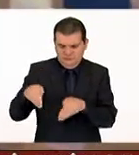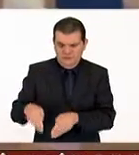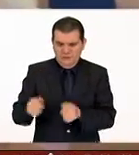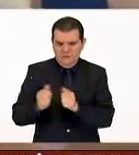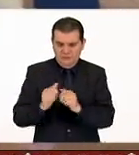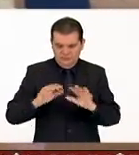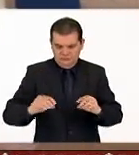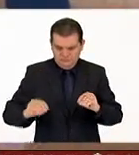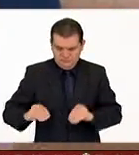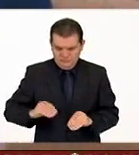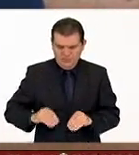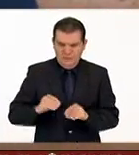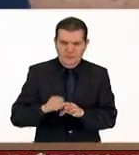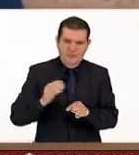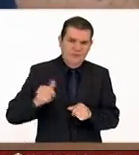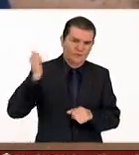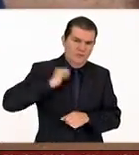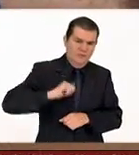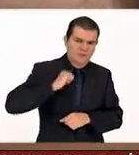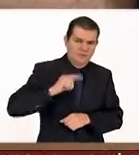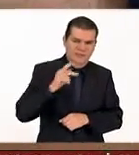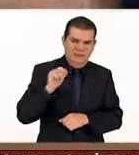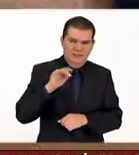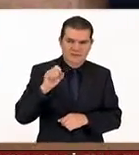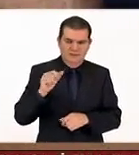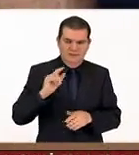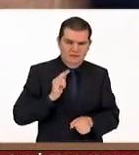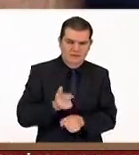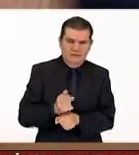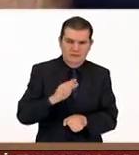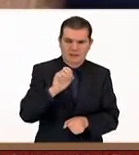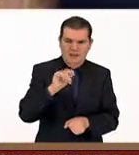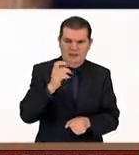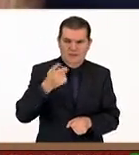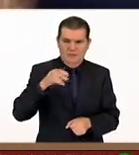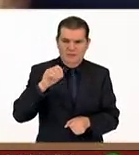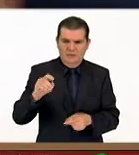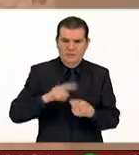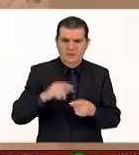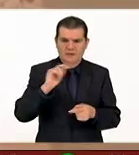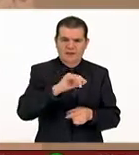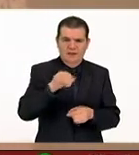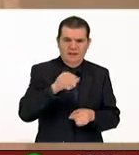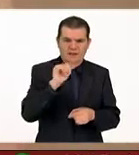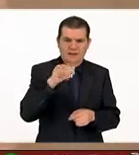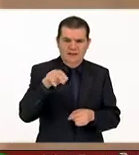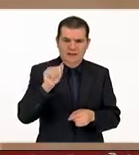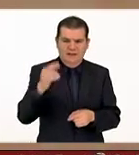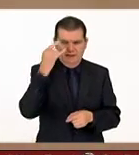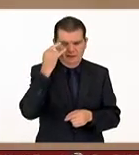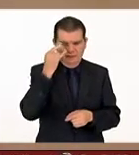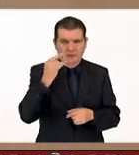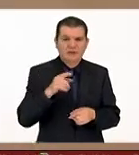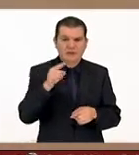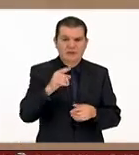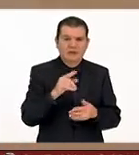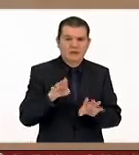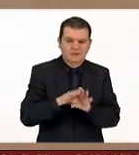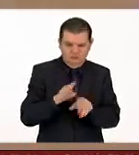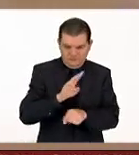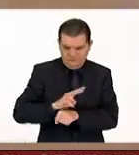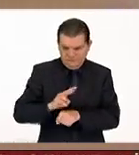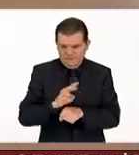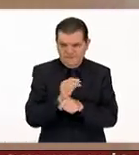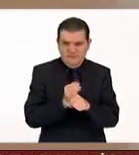ofrendas que datan del periodo preclásico encontrados en Balamcu y la isla de Jaina en Campeche curadas por la